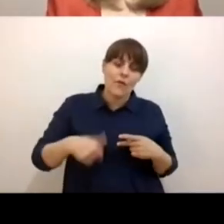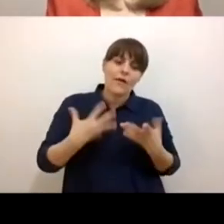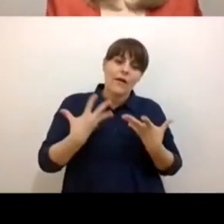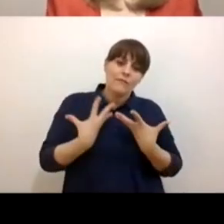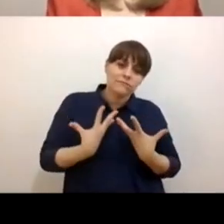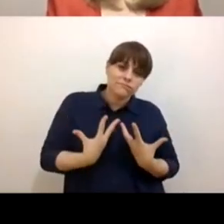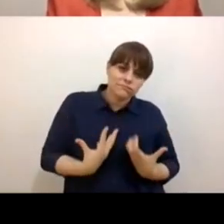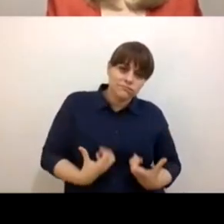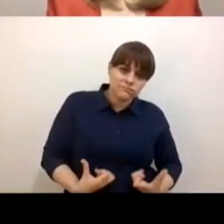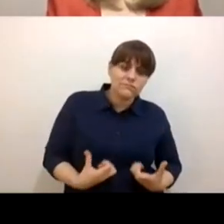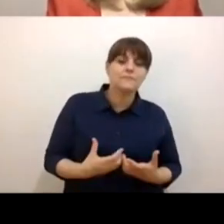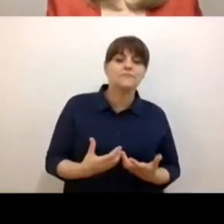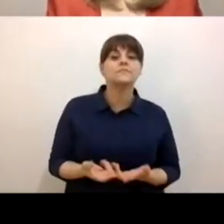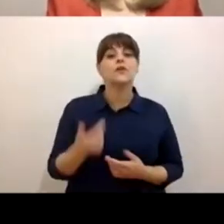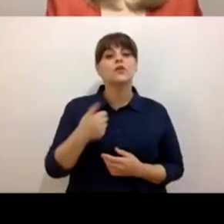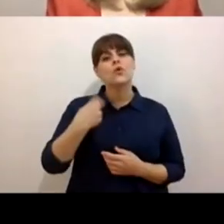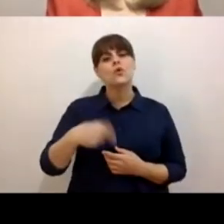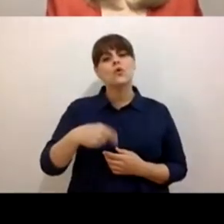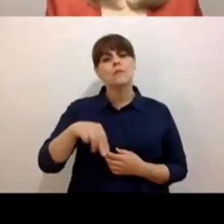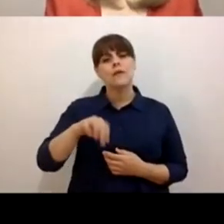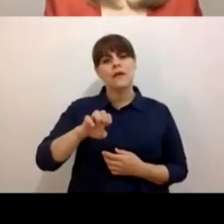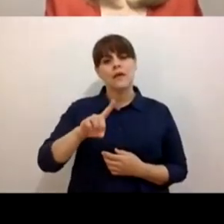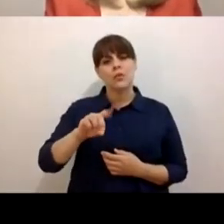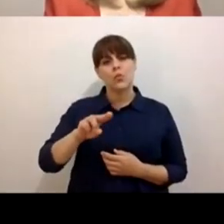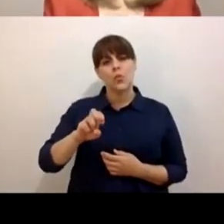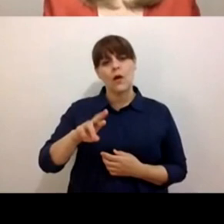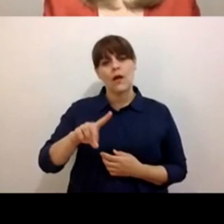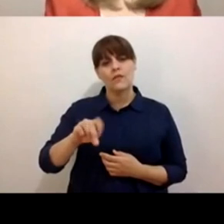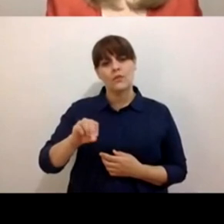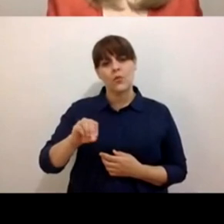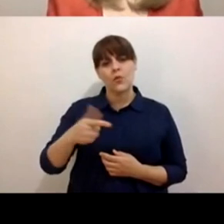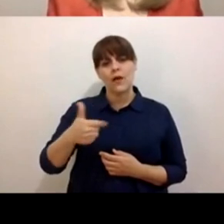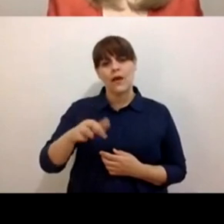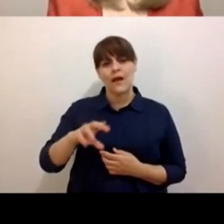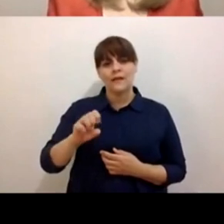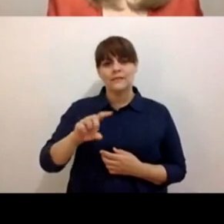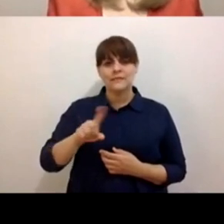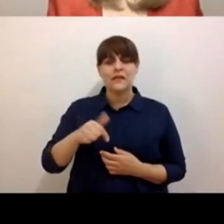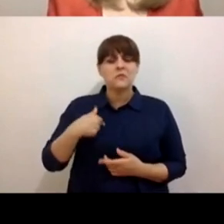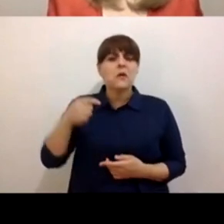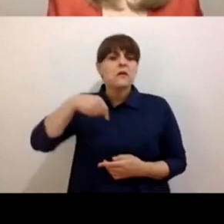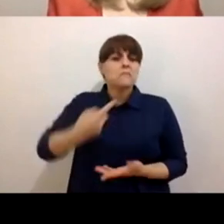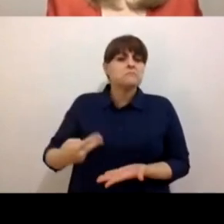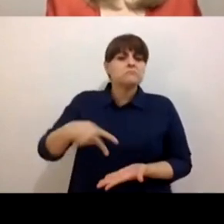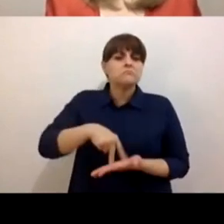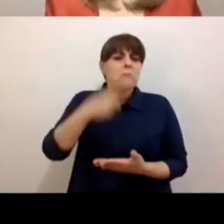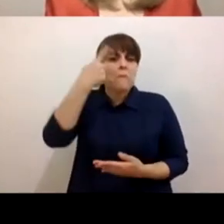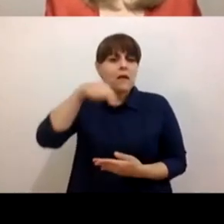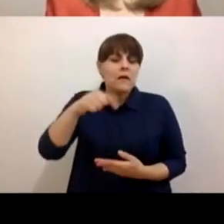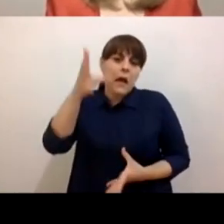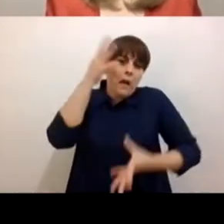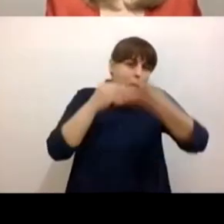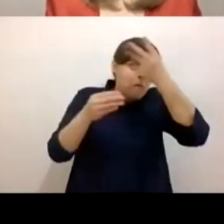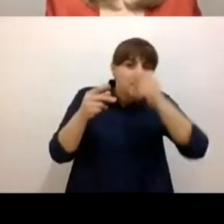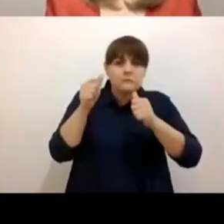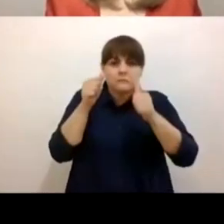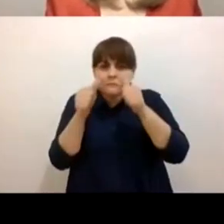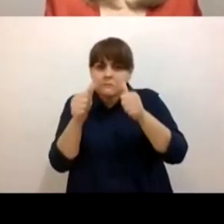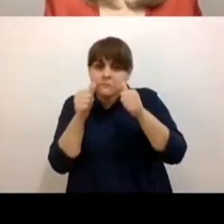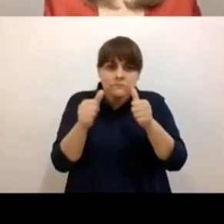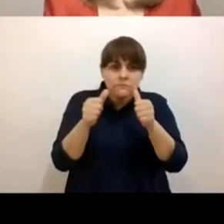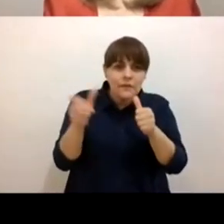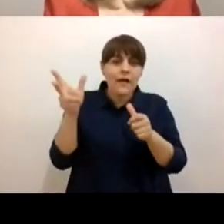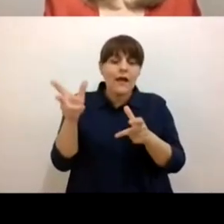gracias, Polínica. Bueno, yo soy Eduardo Garza y a mí me toca simplemente aprender, escuchar, pasar un poquito la palabra y que funcione el